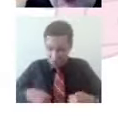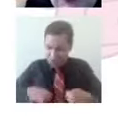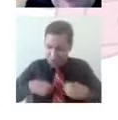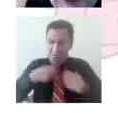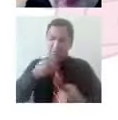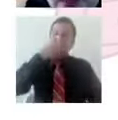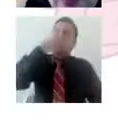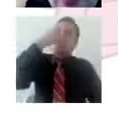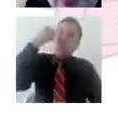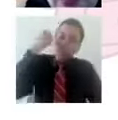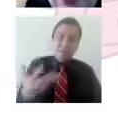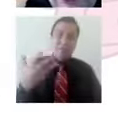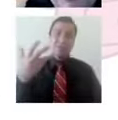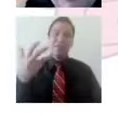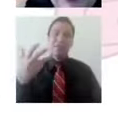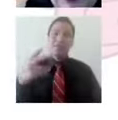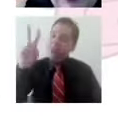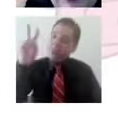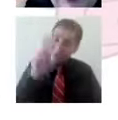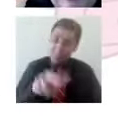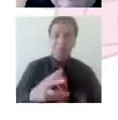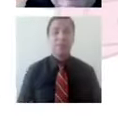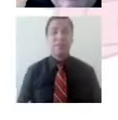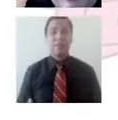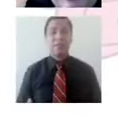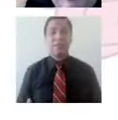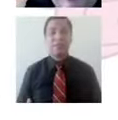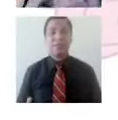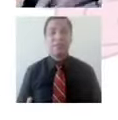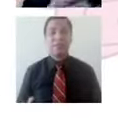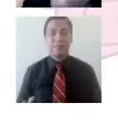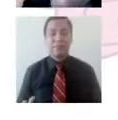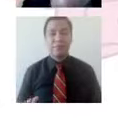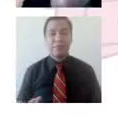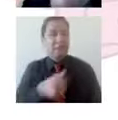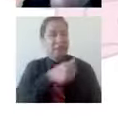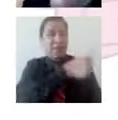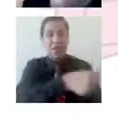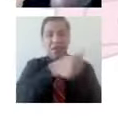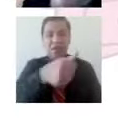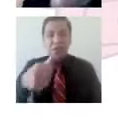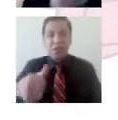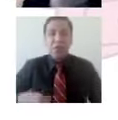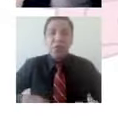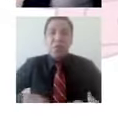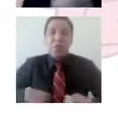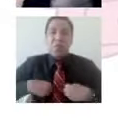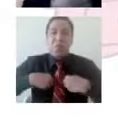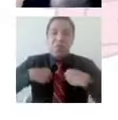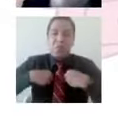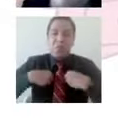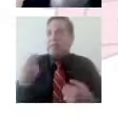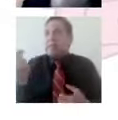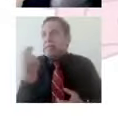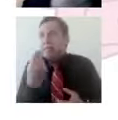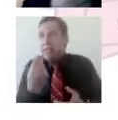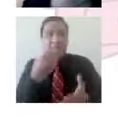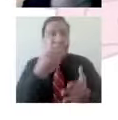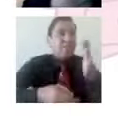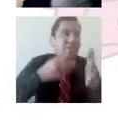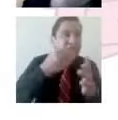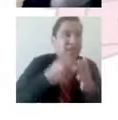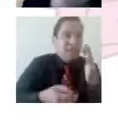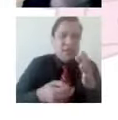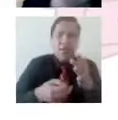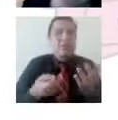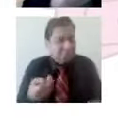que esto es uno de los elementos que tenemos en el sentido de poder o de requerir, de necesitar no del deber ser, sino de